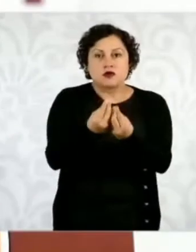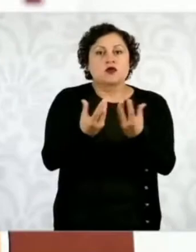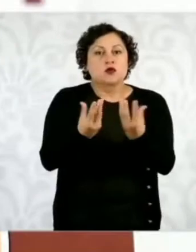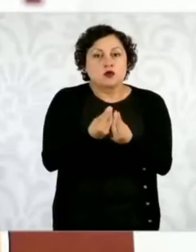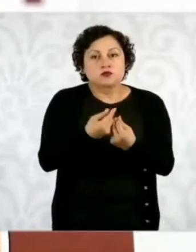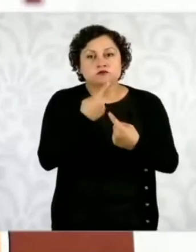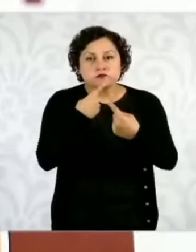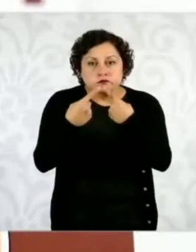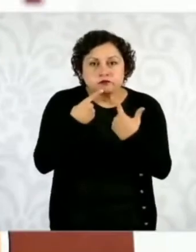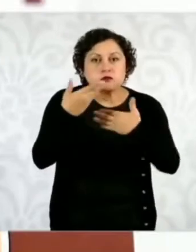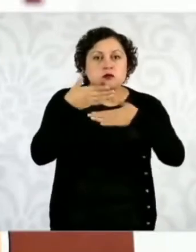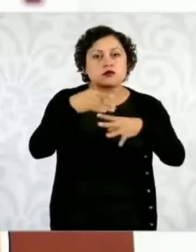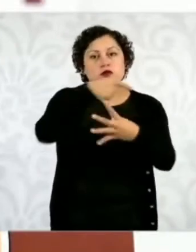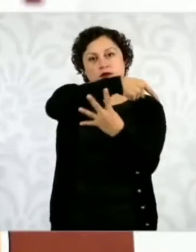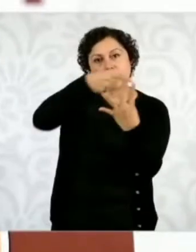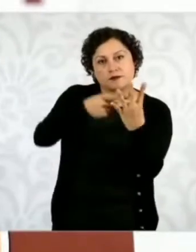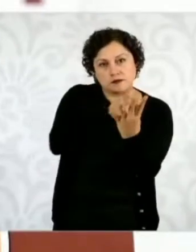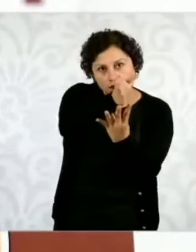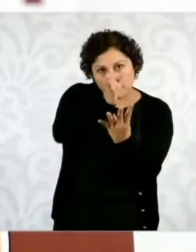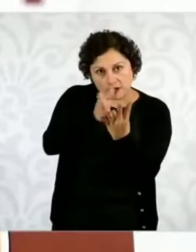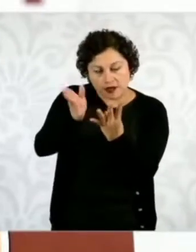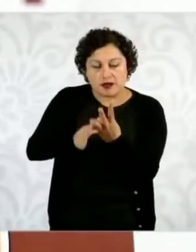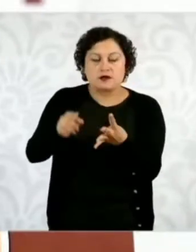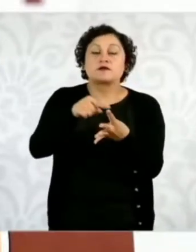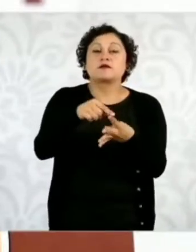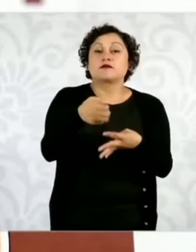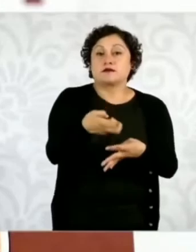vamos a ir hacia finales de mes allá.